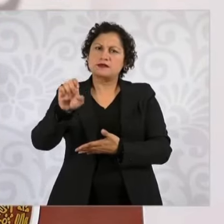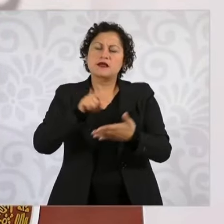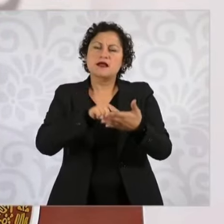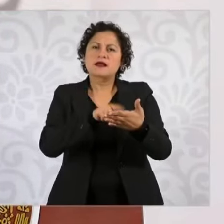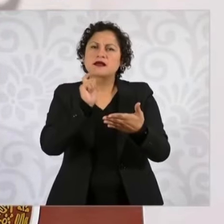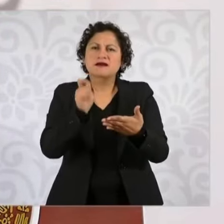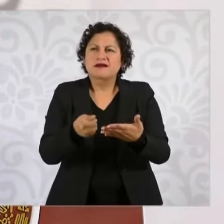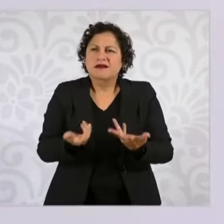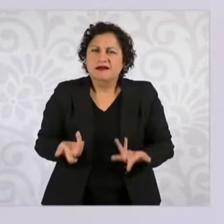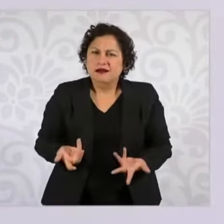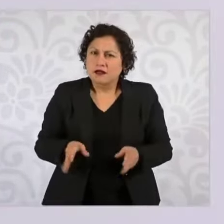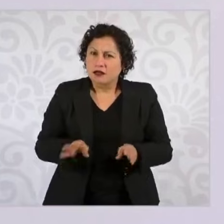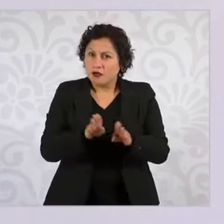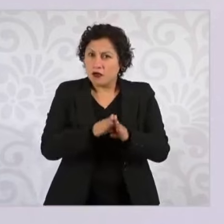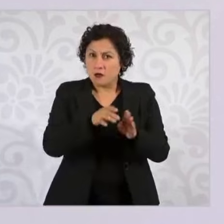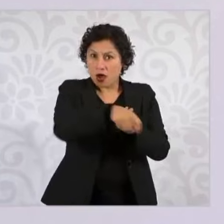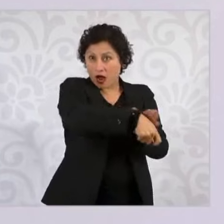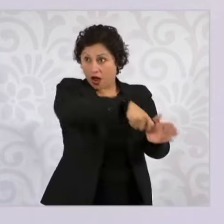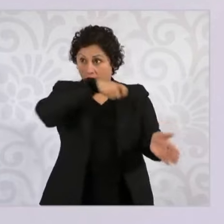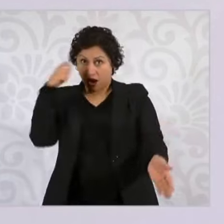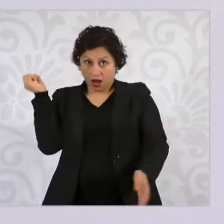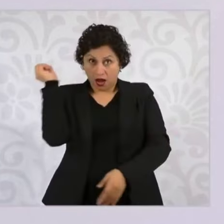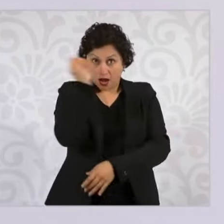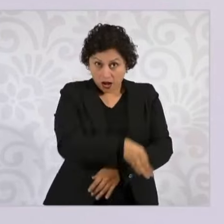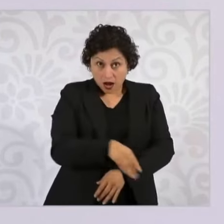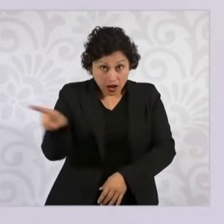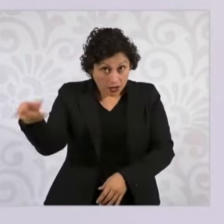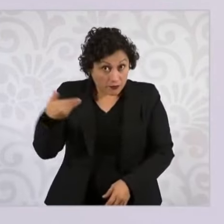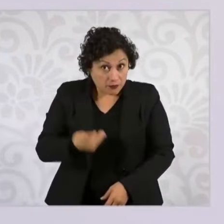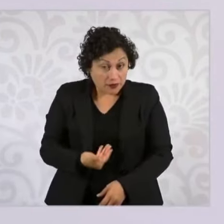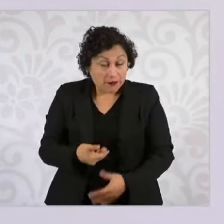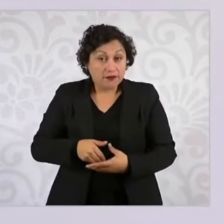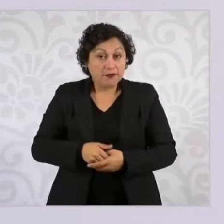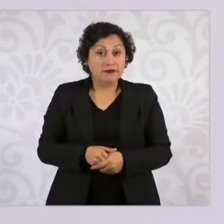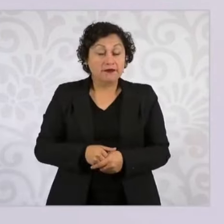O sea, hay que arrancar la Constitución. Eso es lo que está pidiendo la jueza.